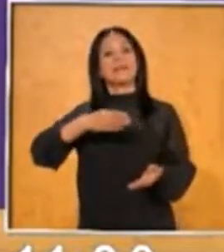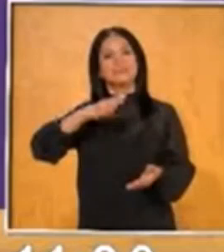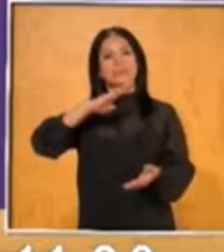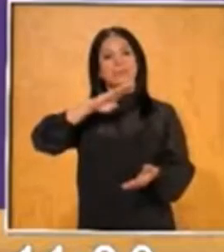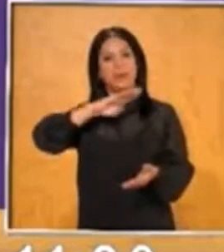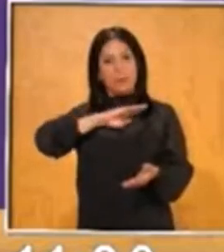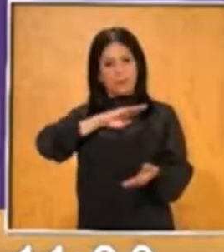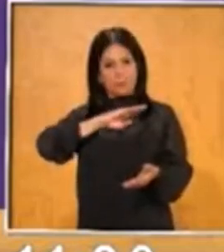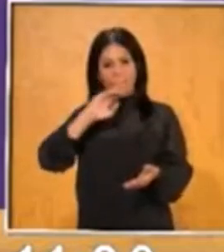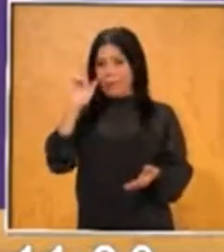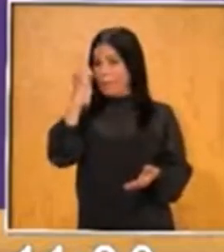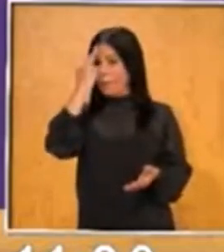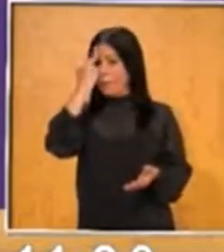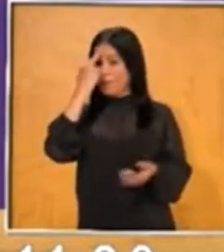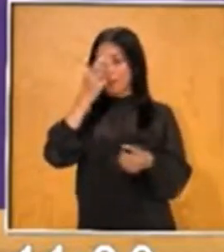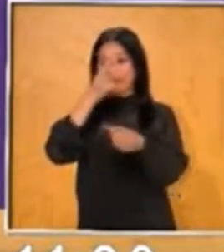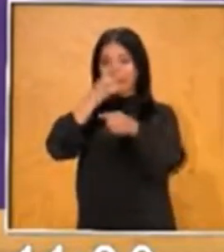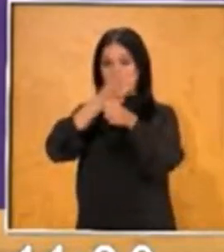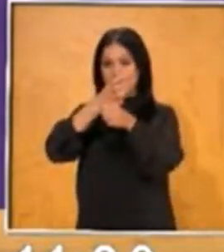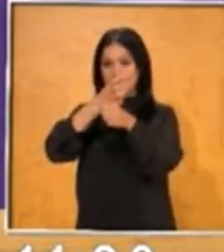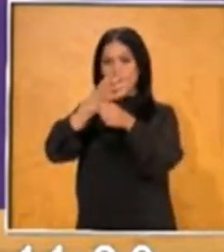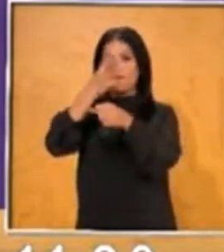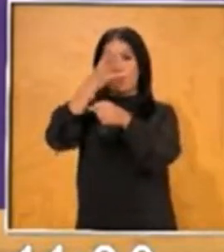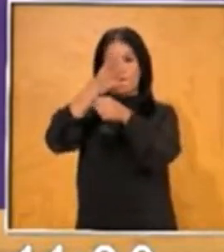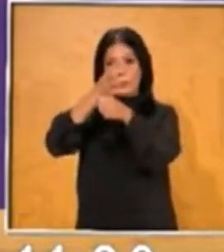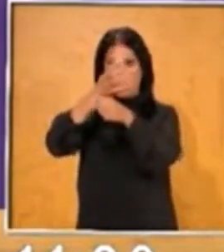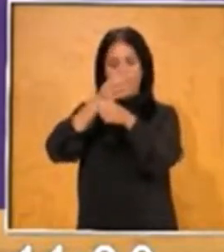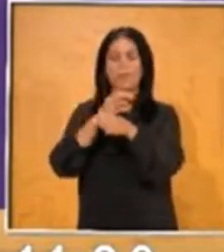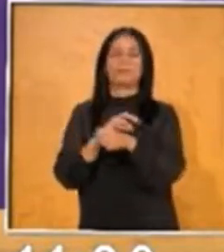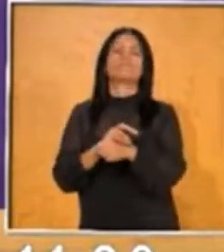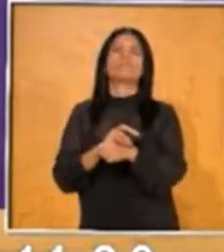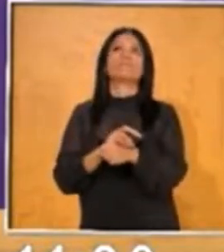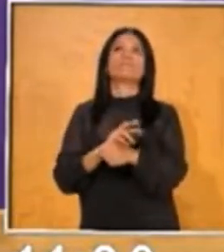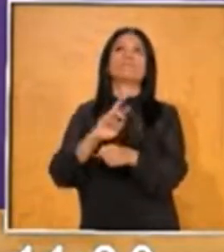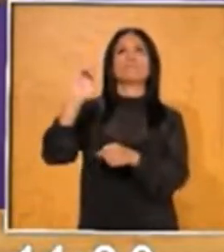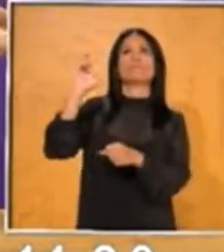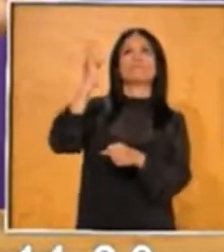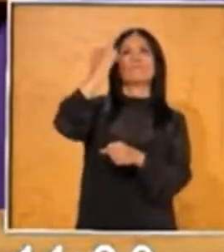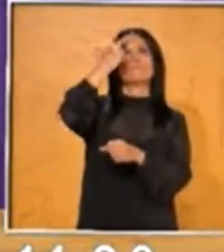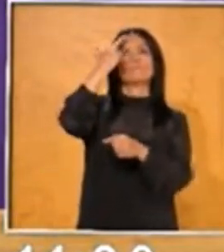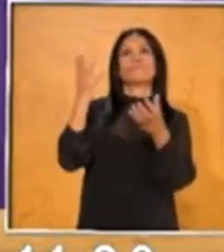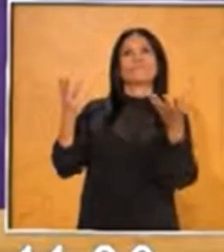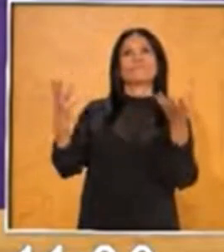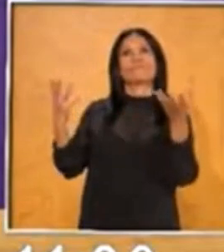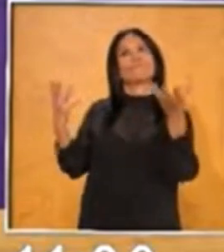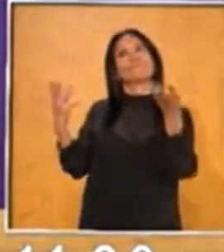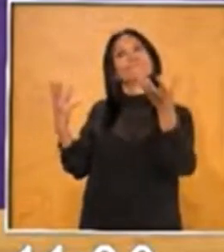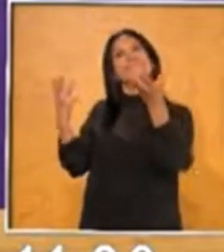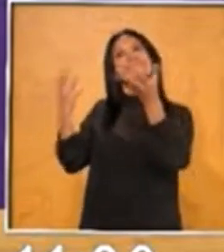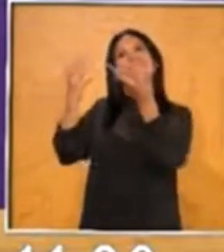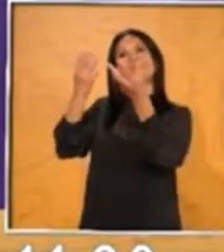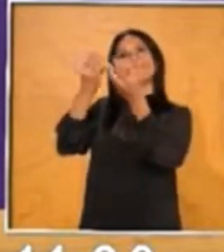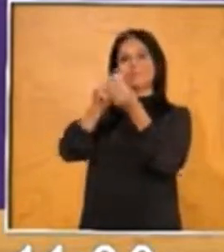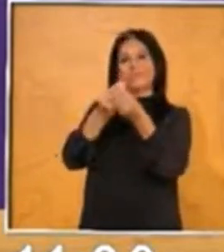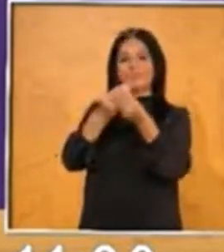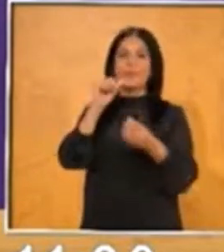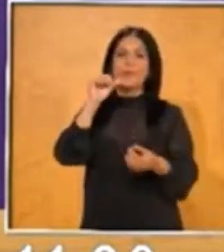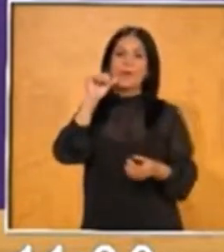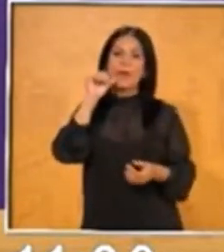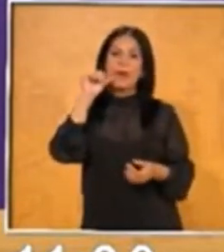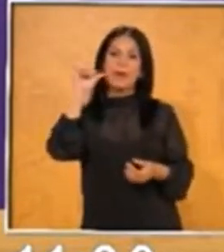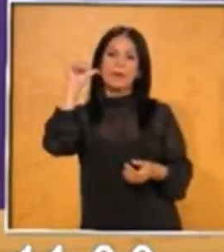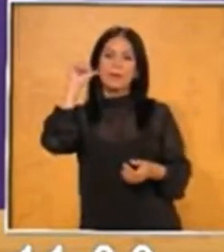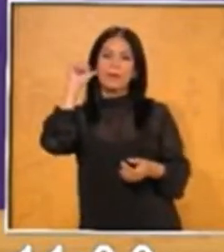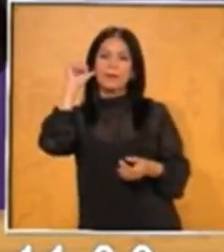tercero y cuarto. Vamos a recapitular un poquito sobre lo que vimos el día de ayer. Ayer trabajamos